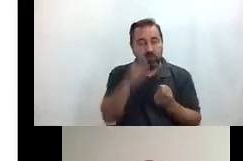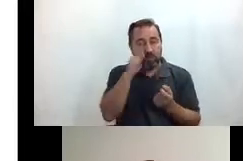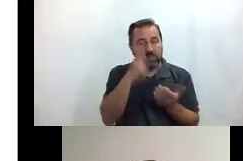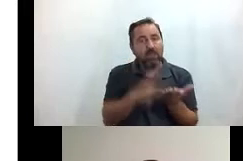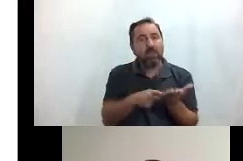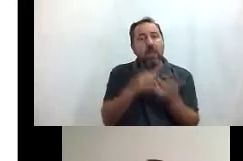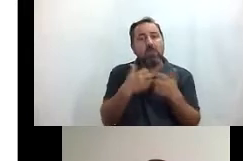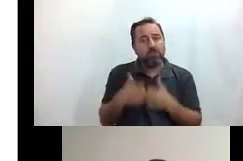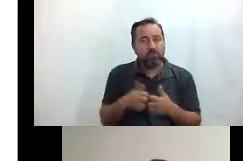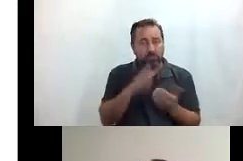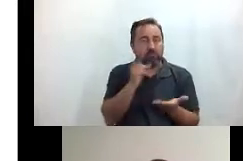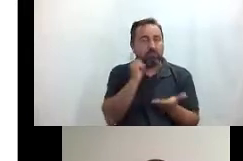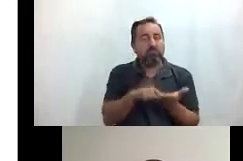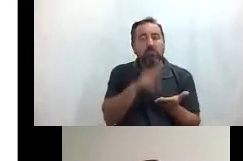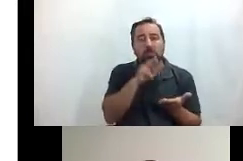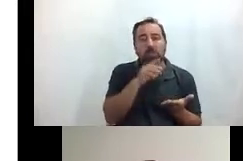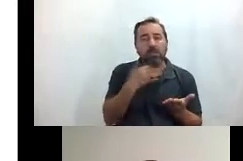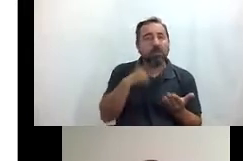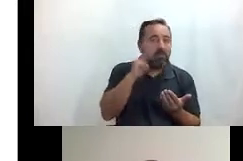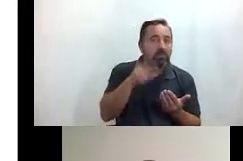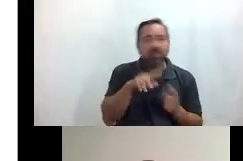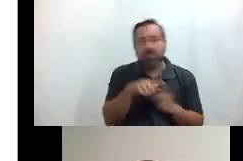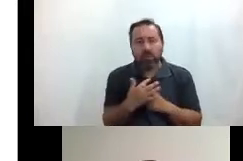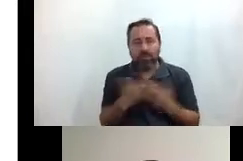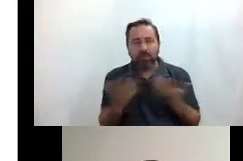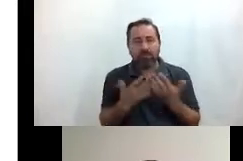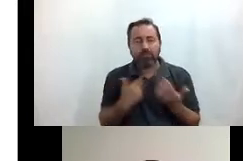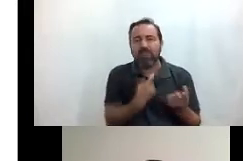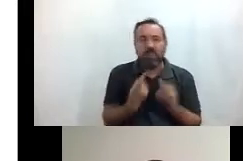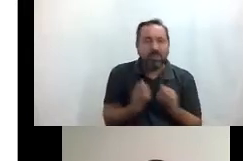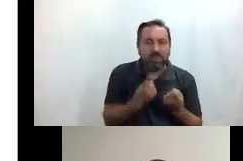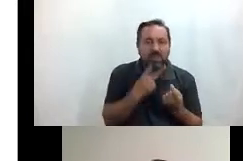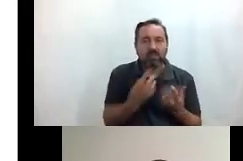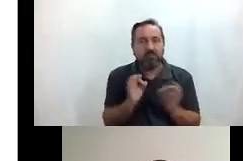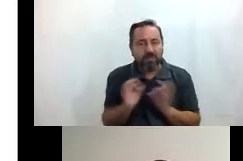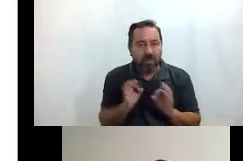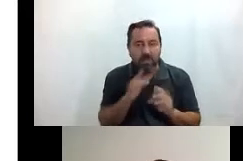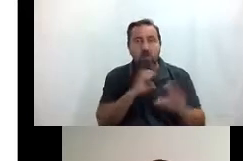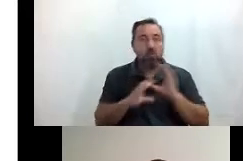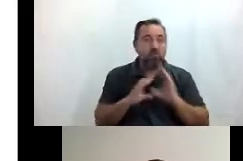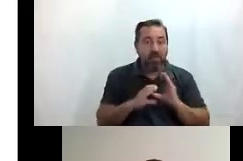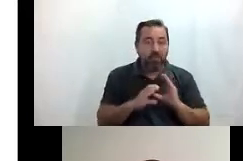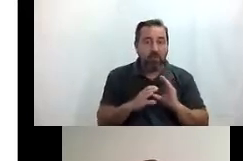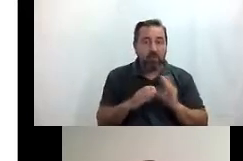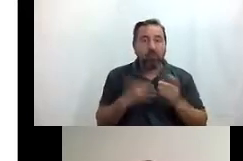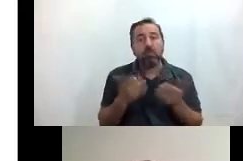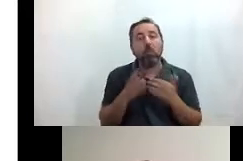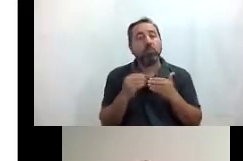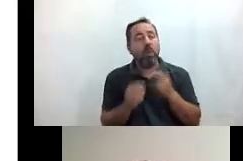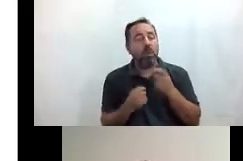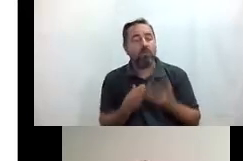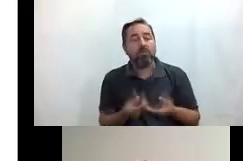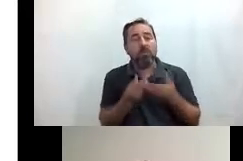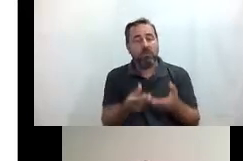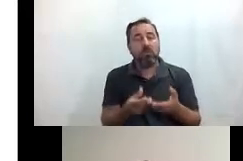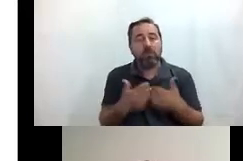dispositivos móviles que cuando nos encontramos con una situación de necesidades especiales de comunicación pues al usuario le entregamos